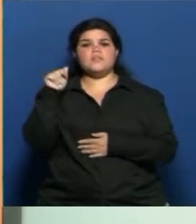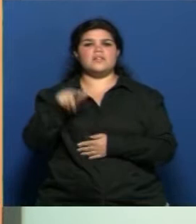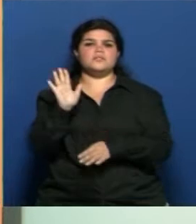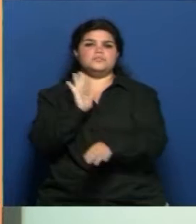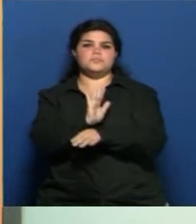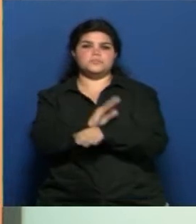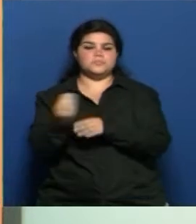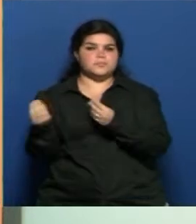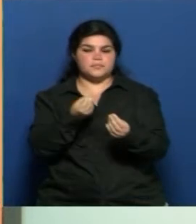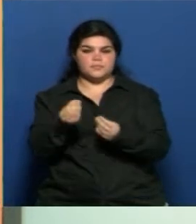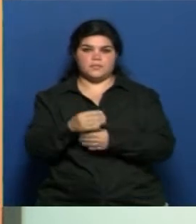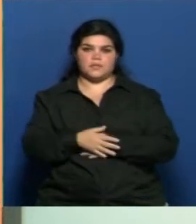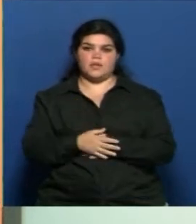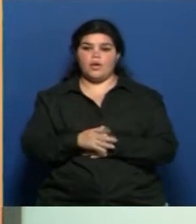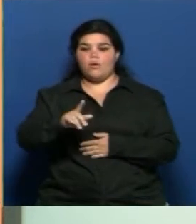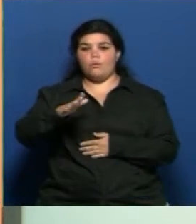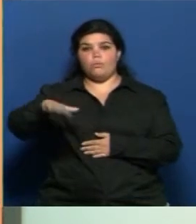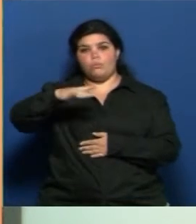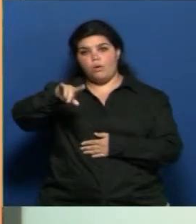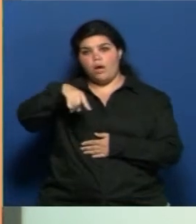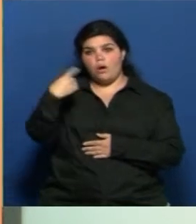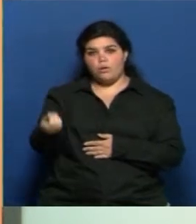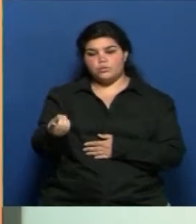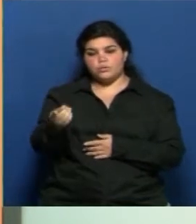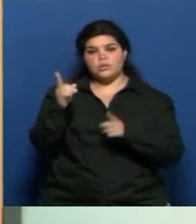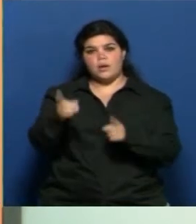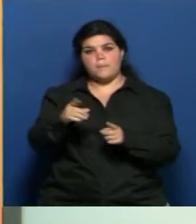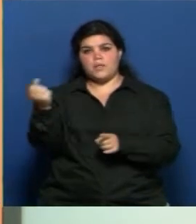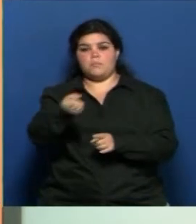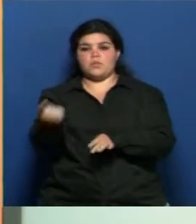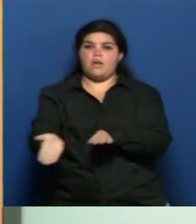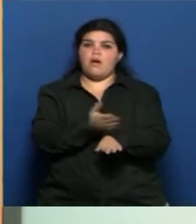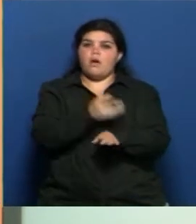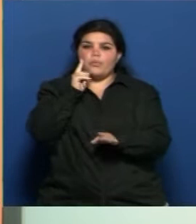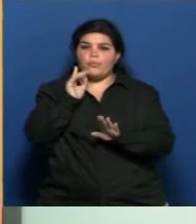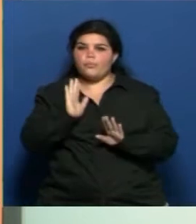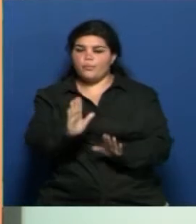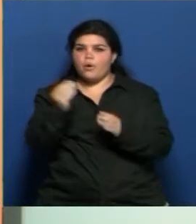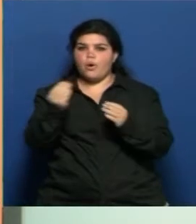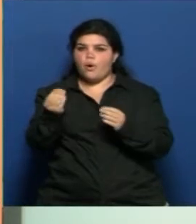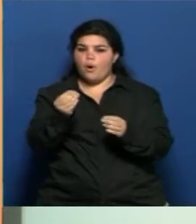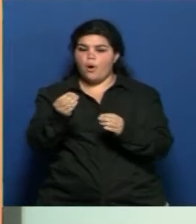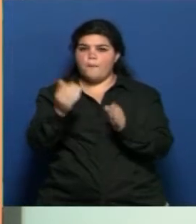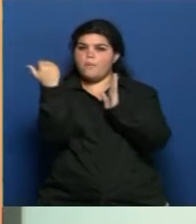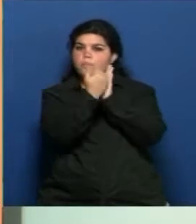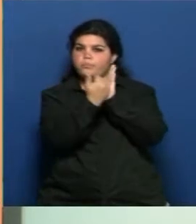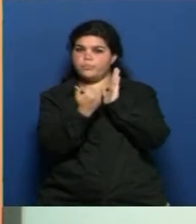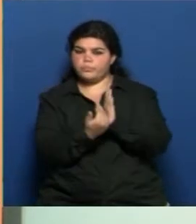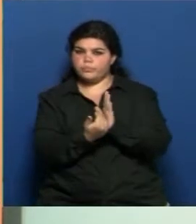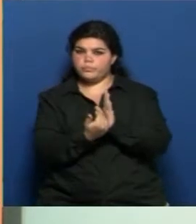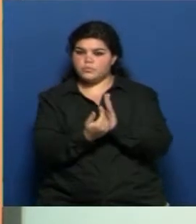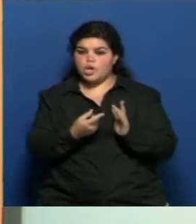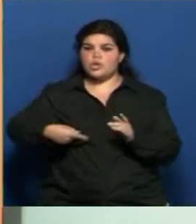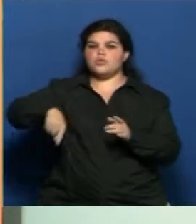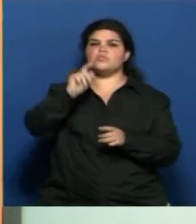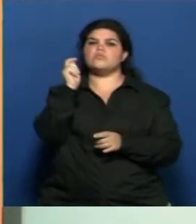lleva a que en otros espacios se tomen las medidas que son necesarias. Nosotros hace unos años atrás hicimos, nosotros me refiero al